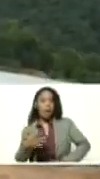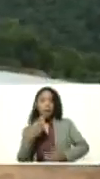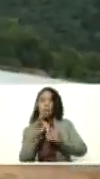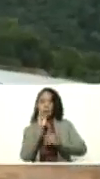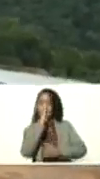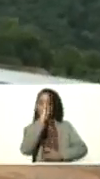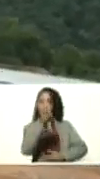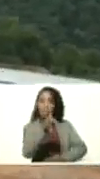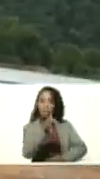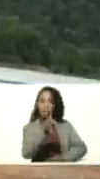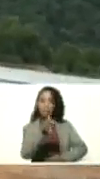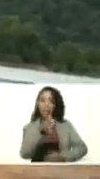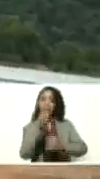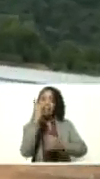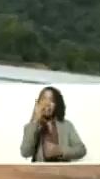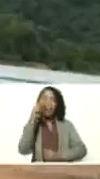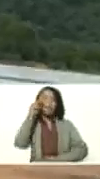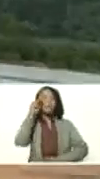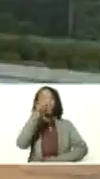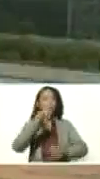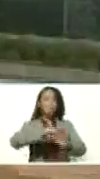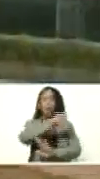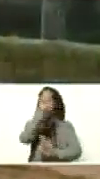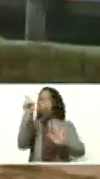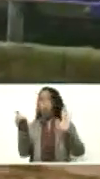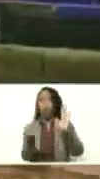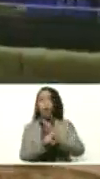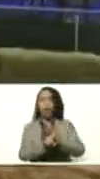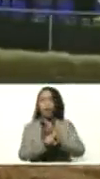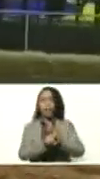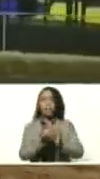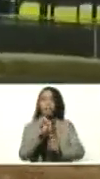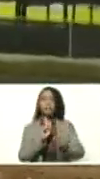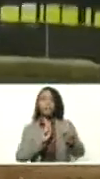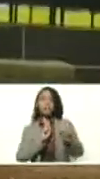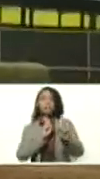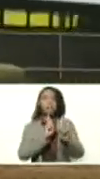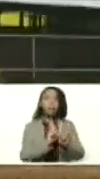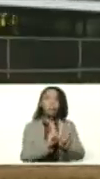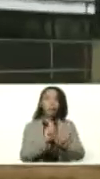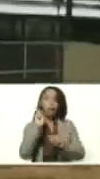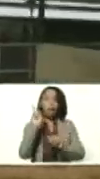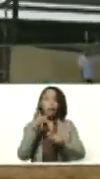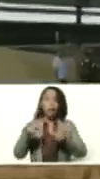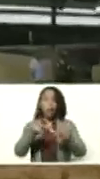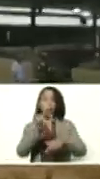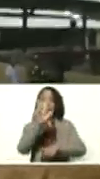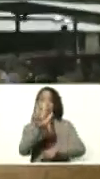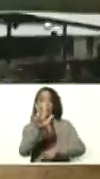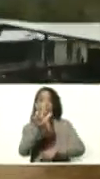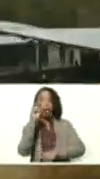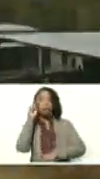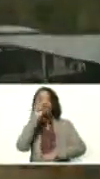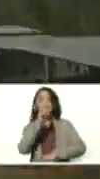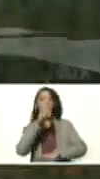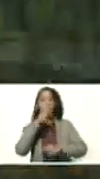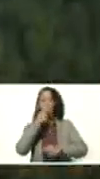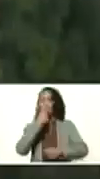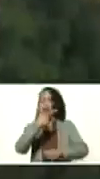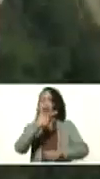'lante. Tres vistas completicas tiene, desde cerca del sector tres vistas. Hermosísimo.